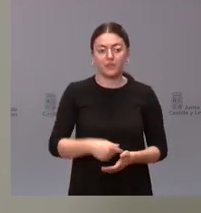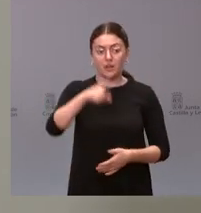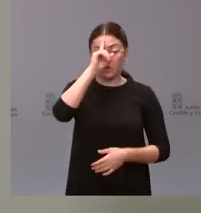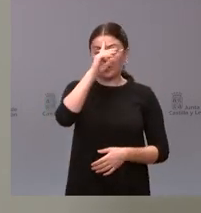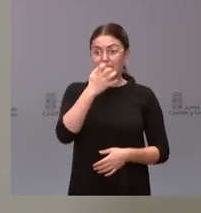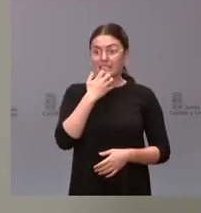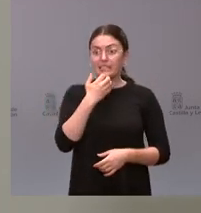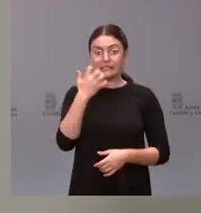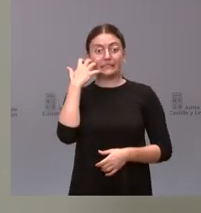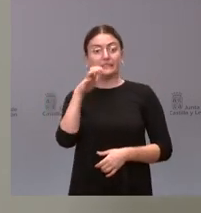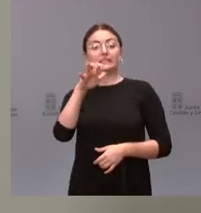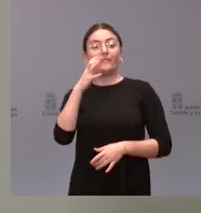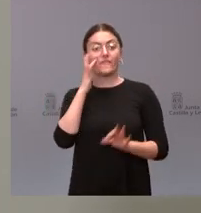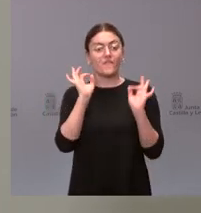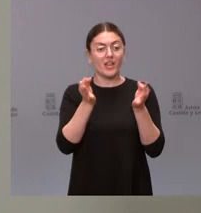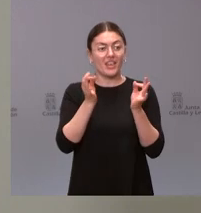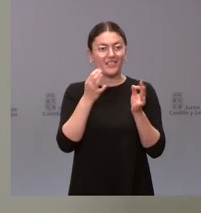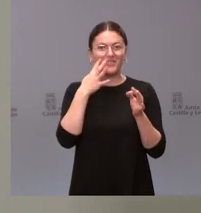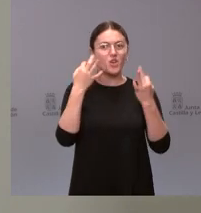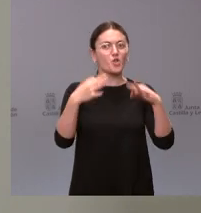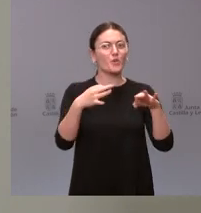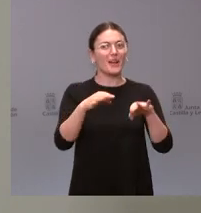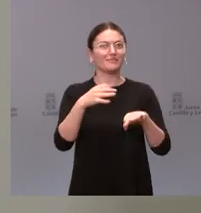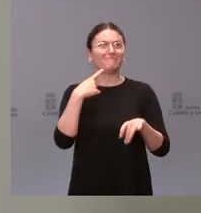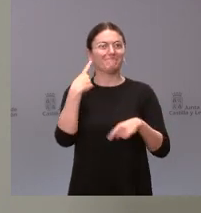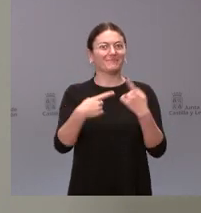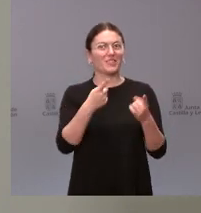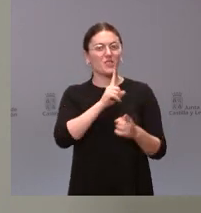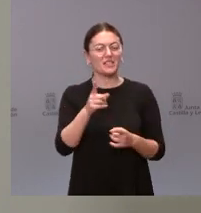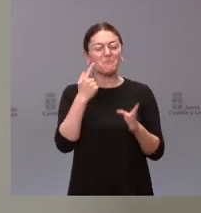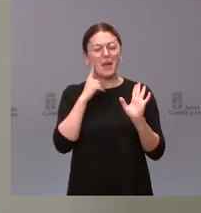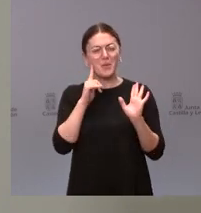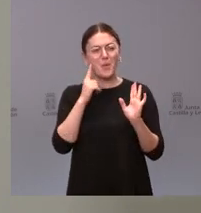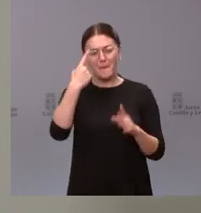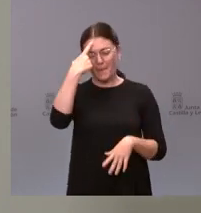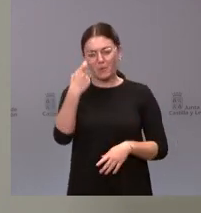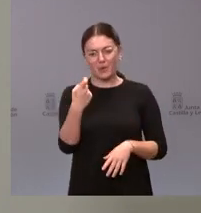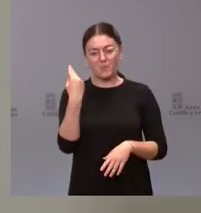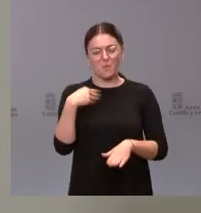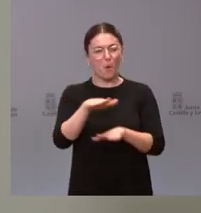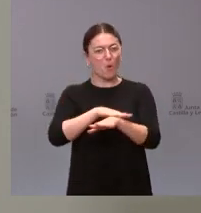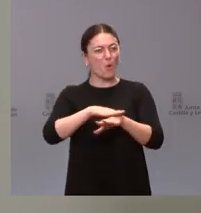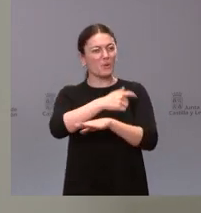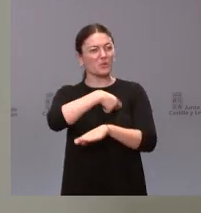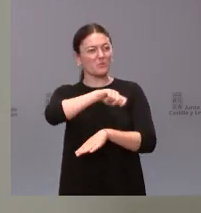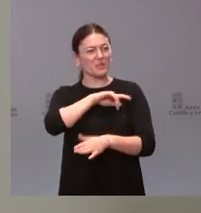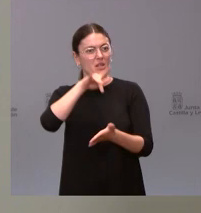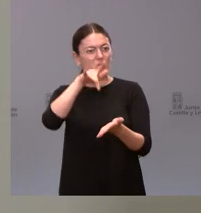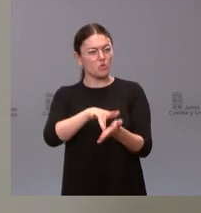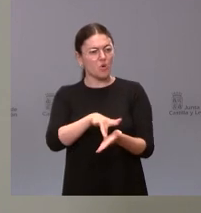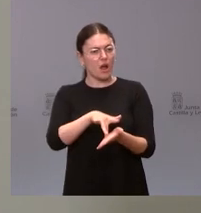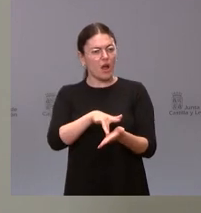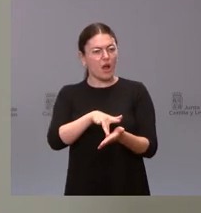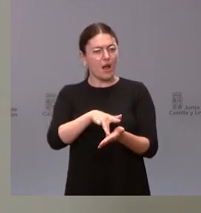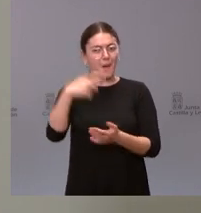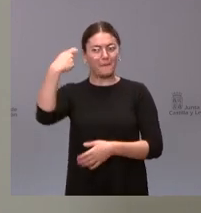es verdad que no es lo más común pero recuerdo que en el gobierno de España nada más tomar posesión al presidente del gobierno